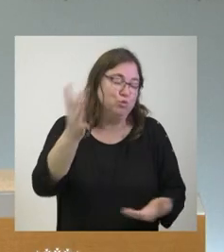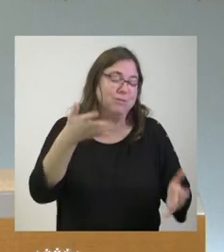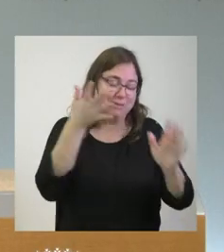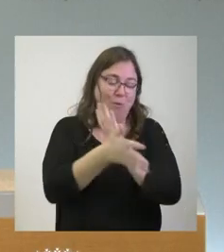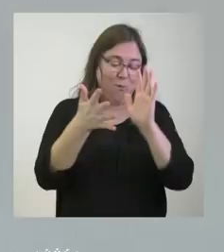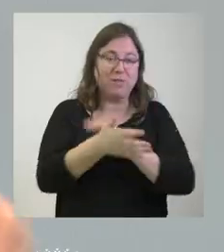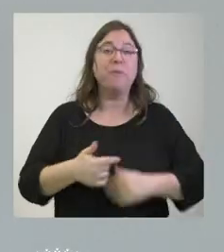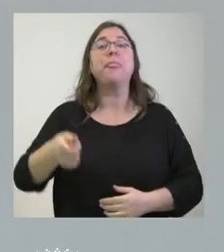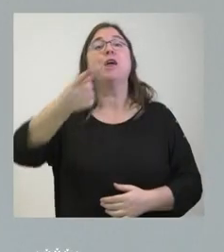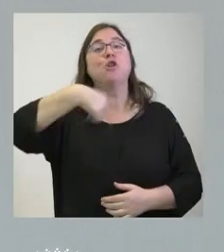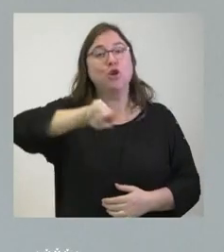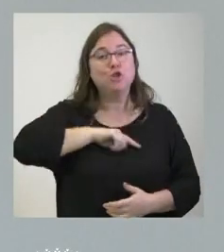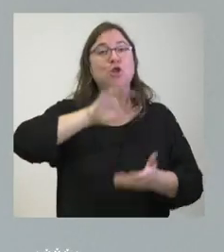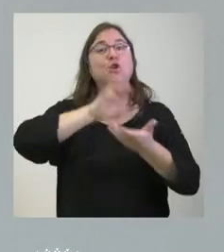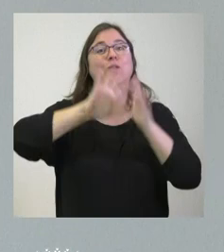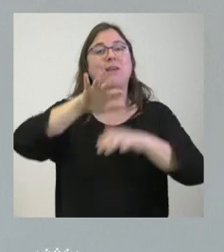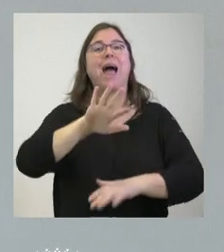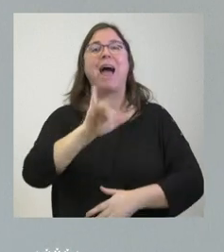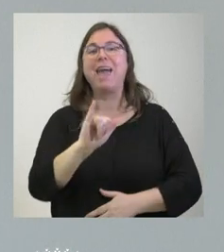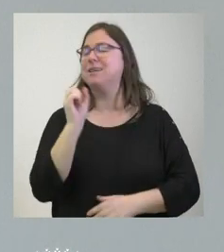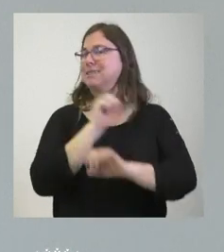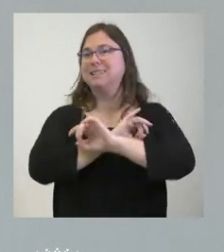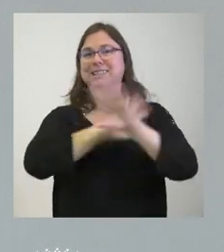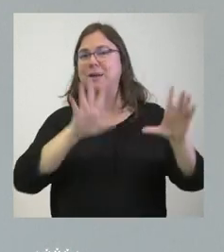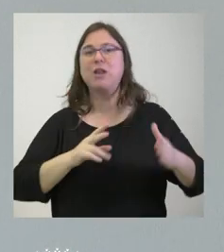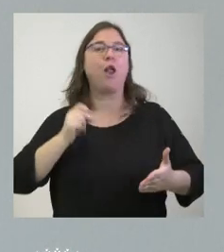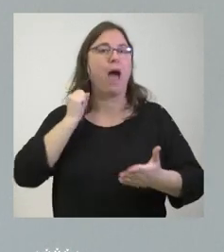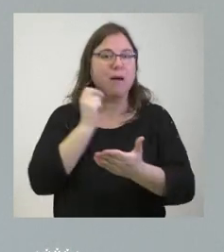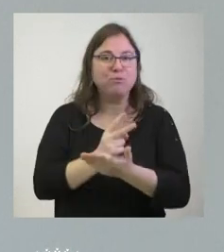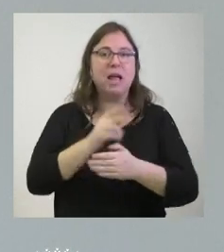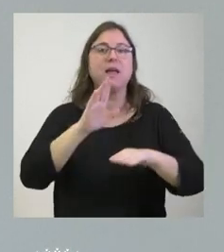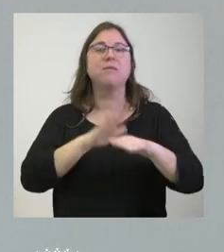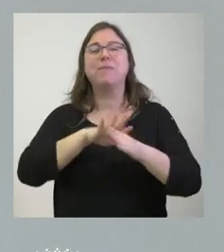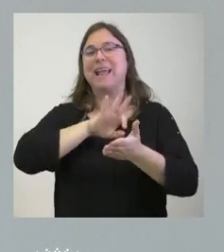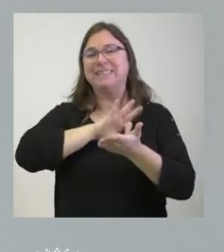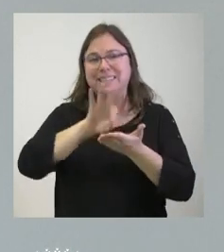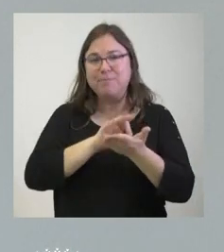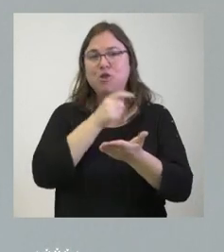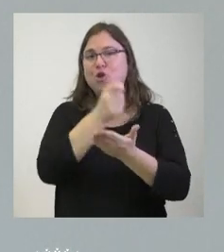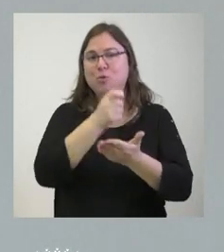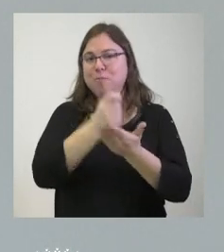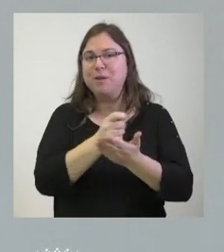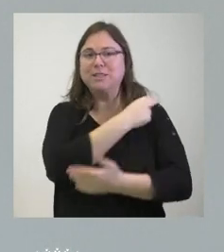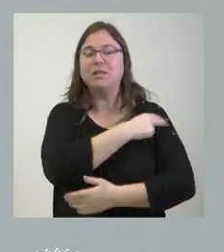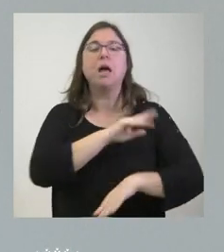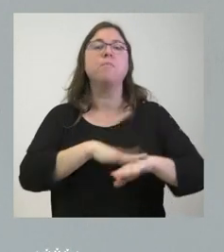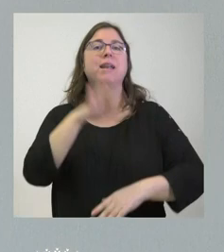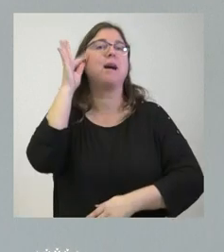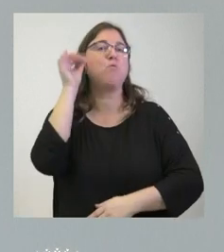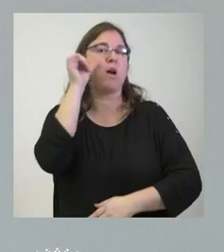nosotros en Castellón tenemos una clara apuesta en favor de mejorar las prestaciones sanitarias hacia las mujeres embarazadas